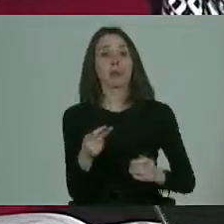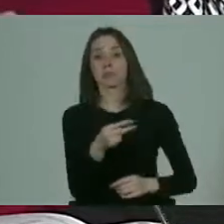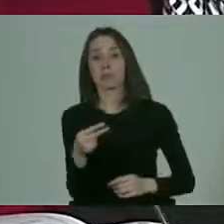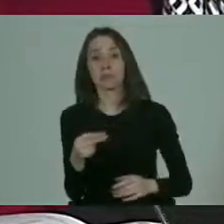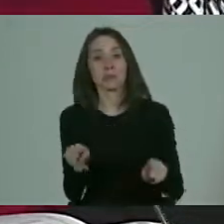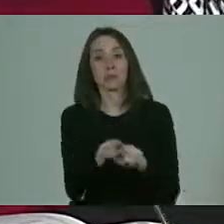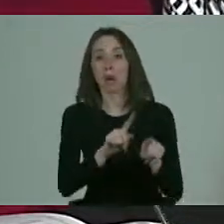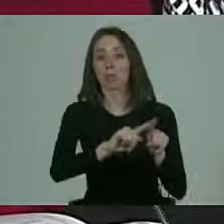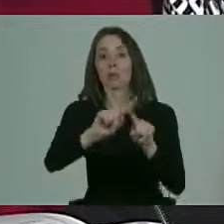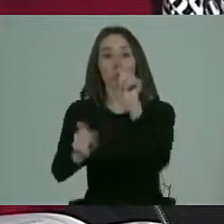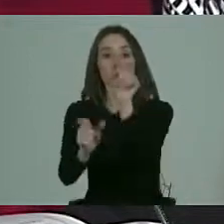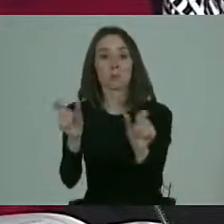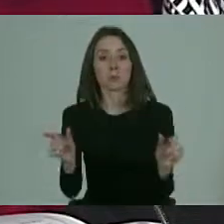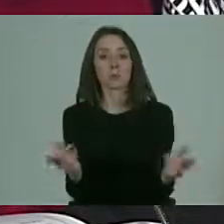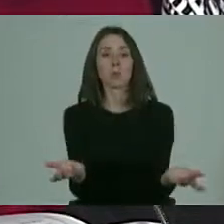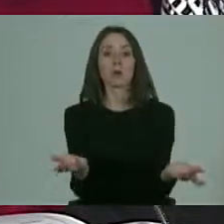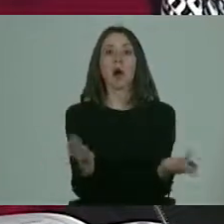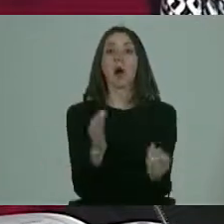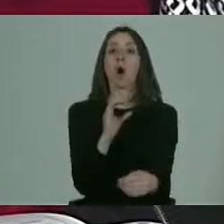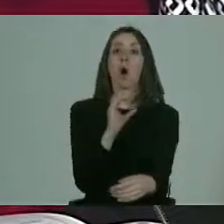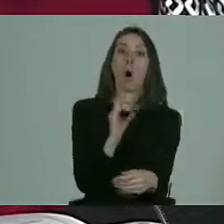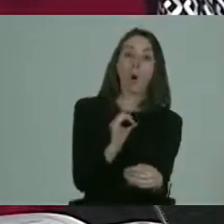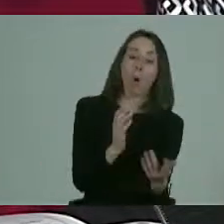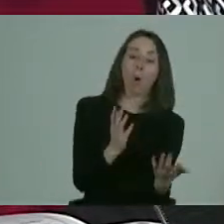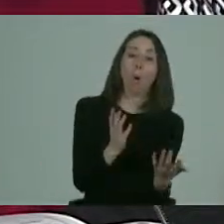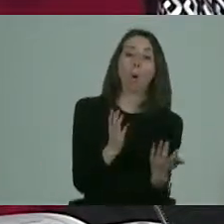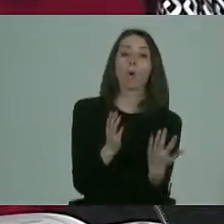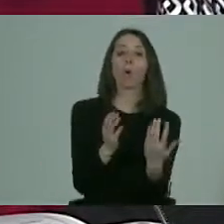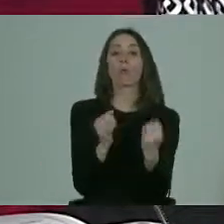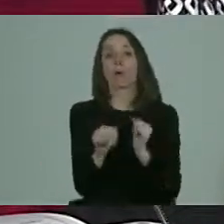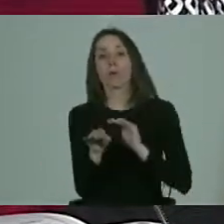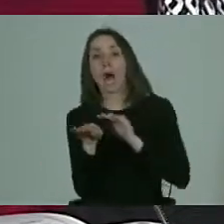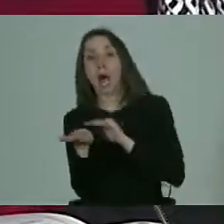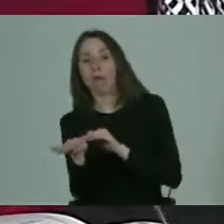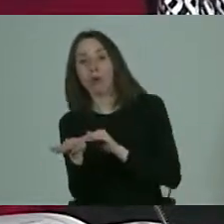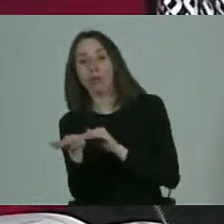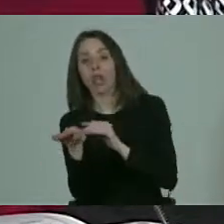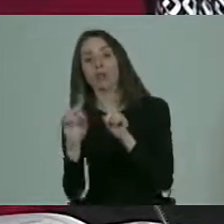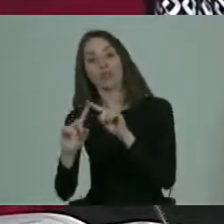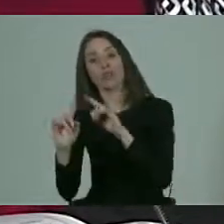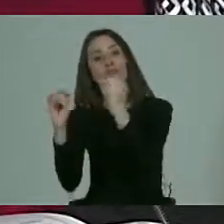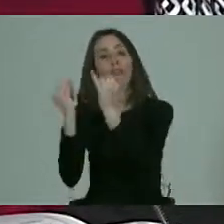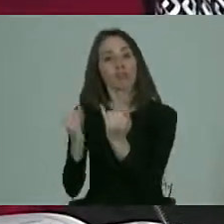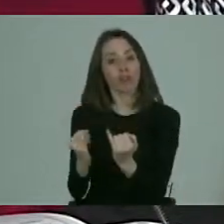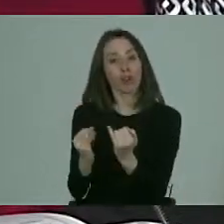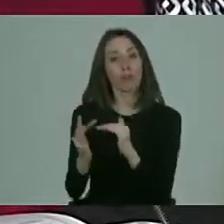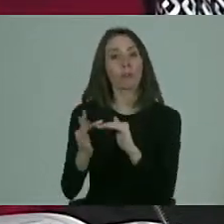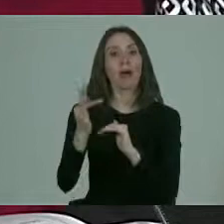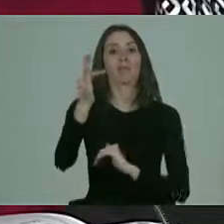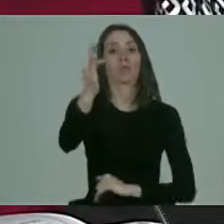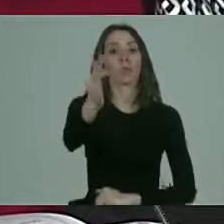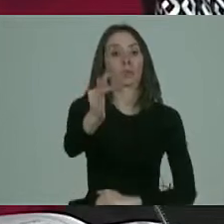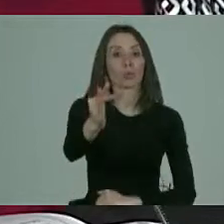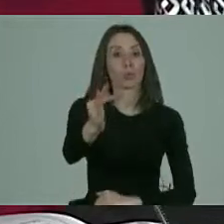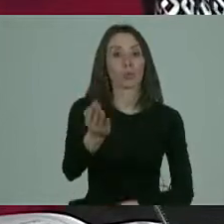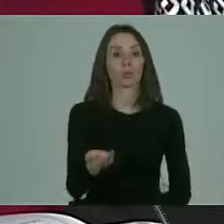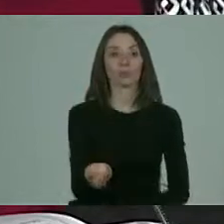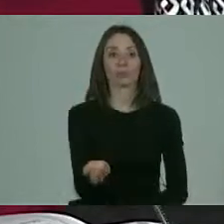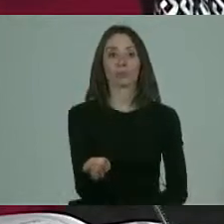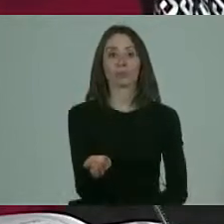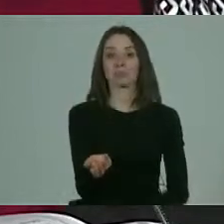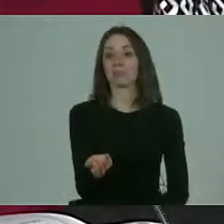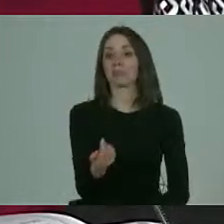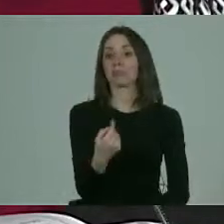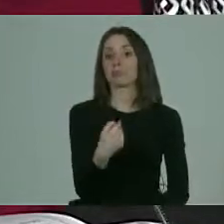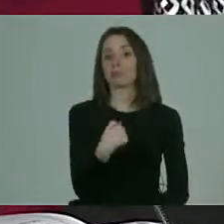igual que todo el resto o vamos a poder apoyarte de cierta y cierta manera en el futuro. Entonces,